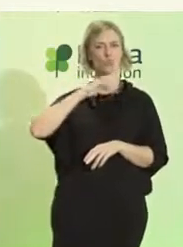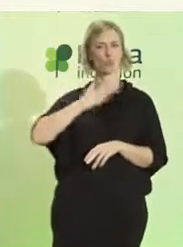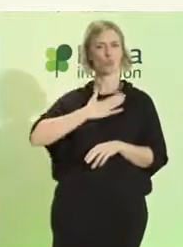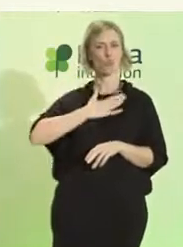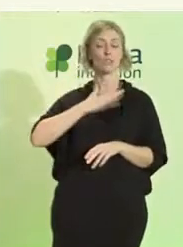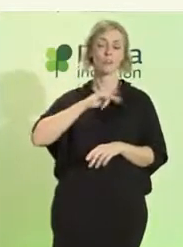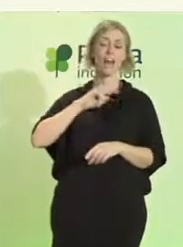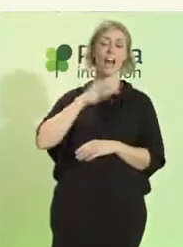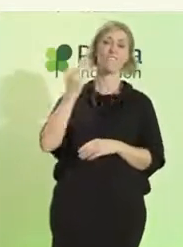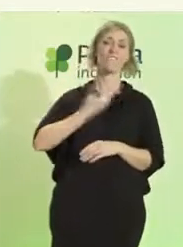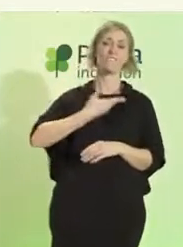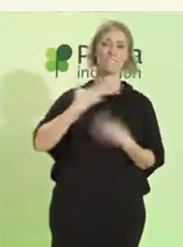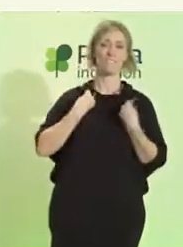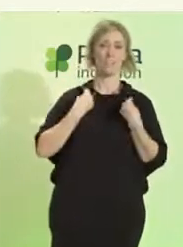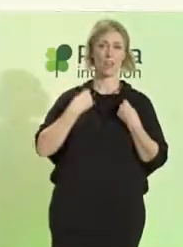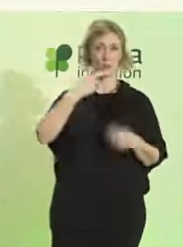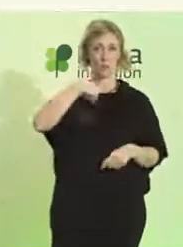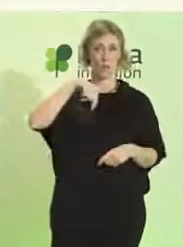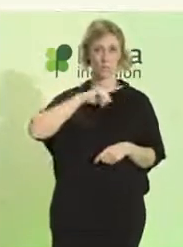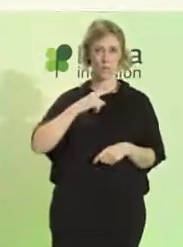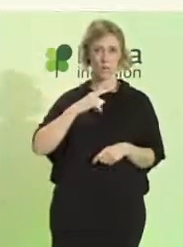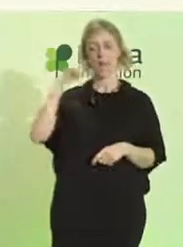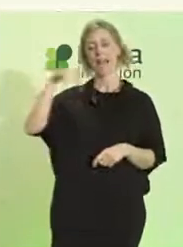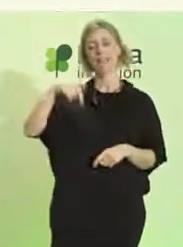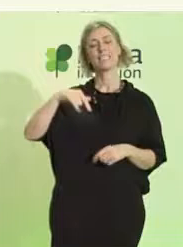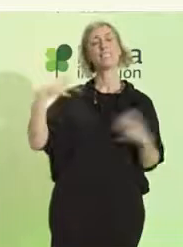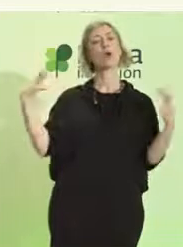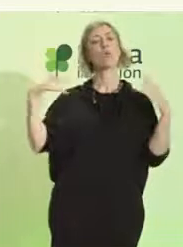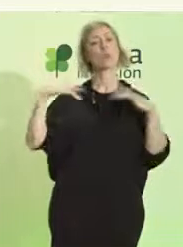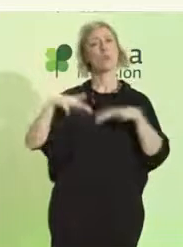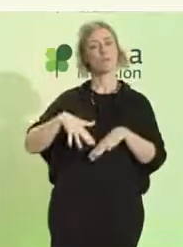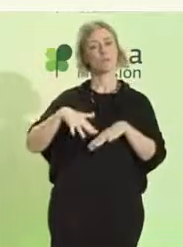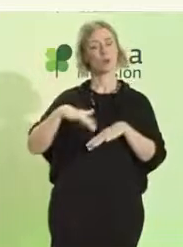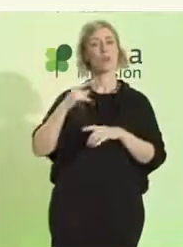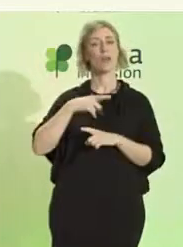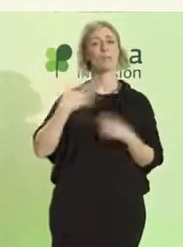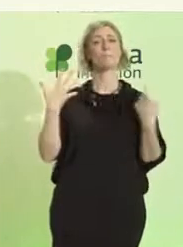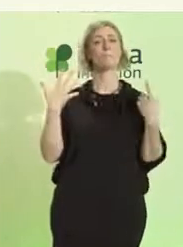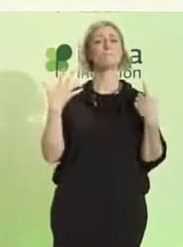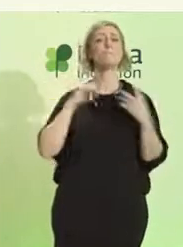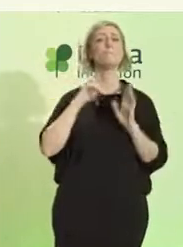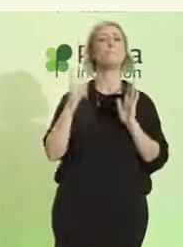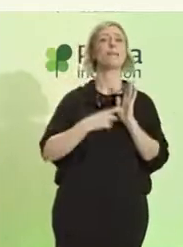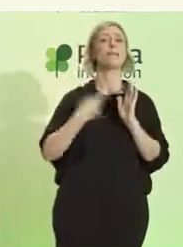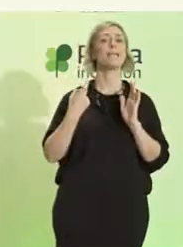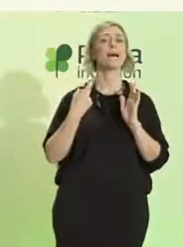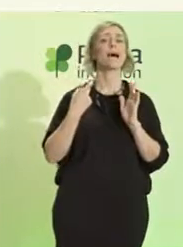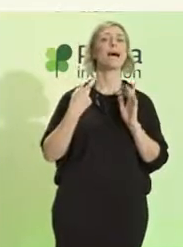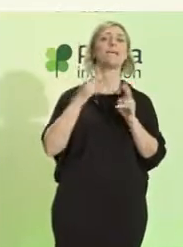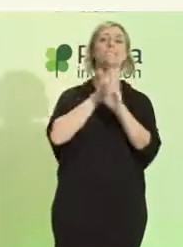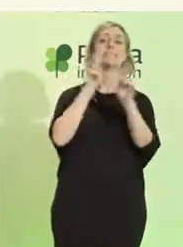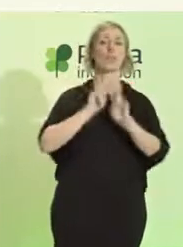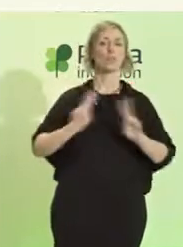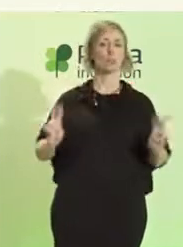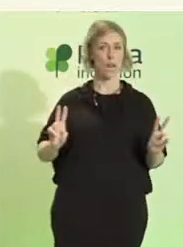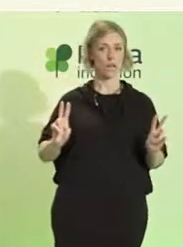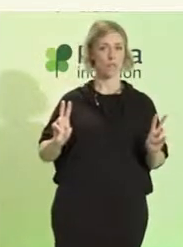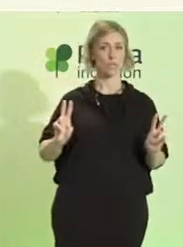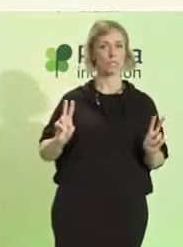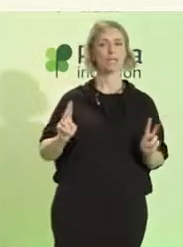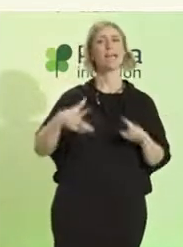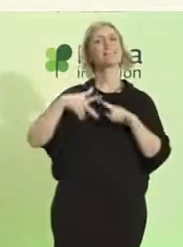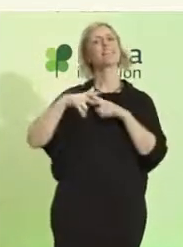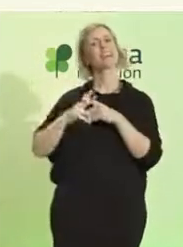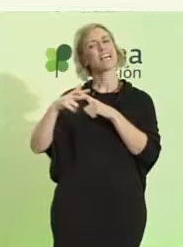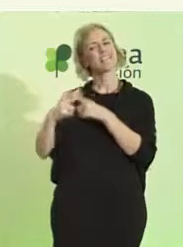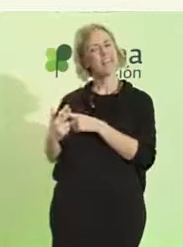En este encuentro de Plena Internacional, además de todos los talleres y los espacios